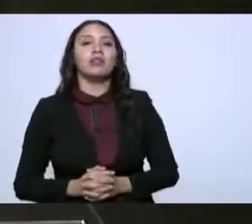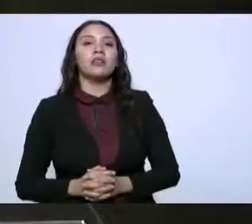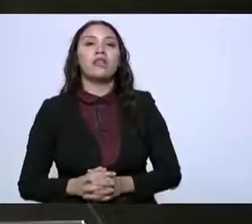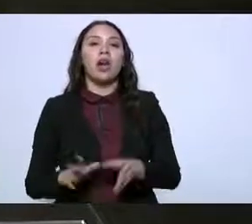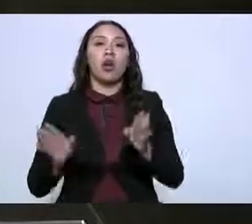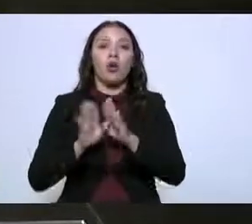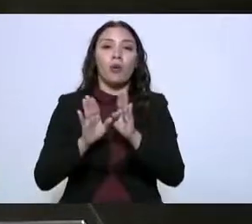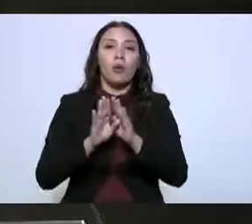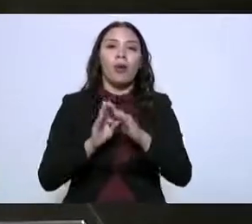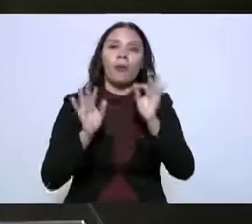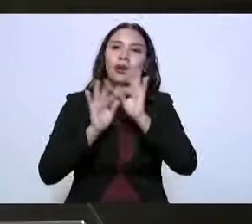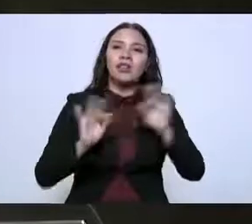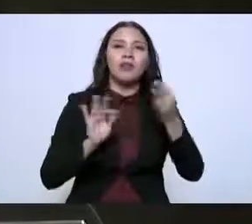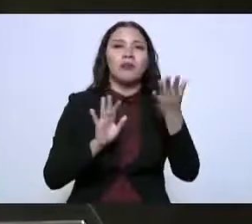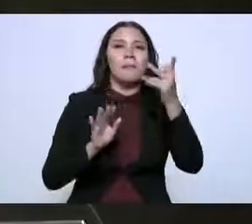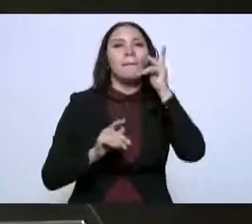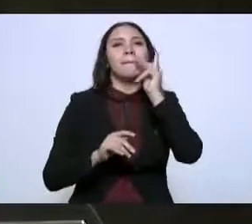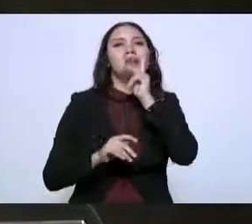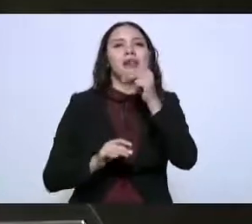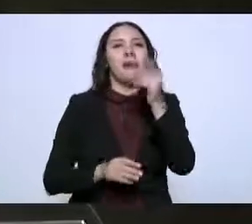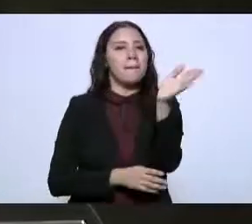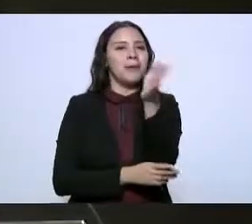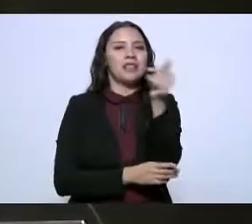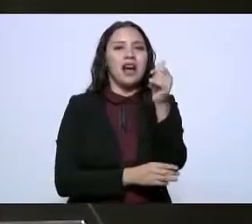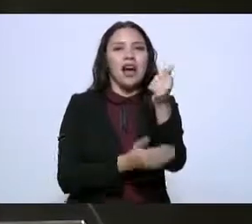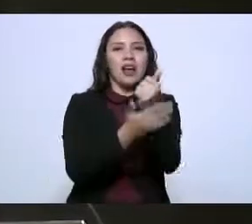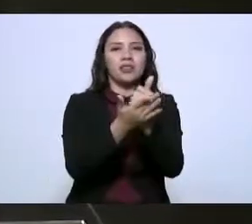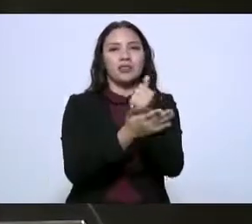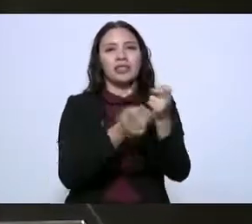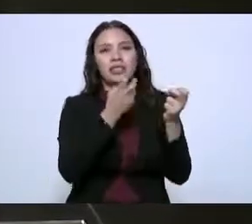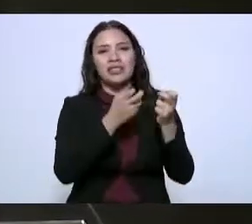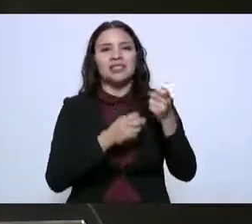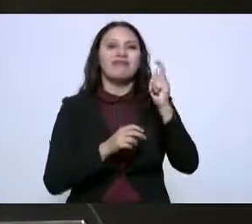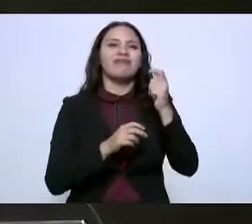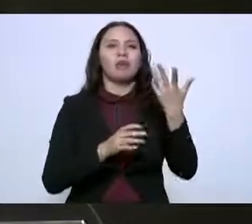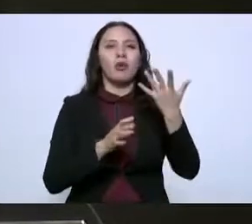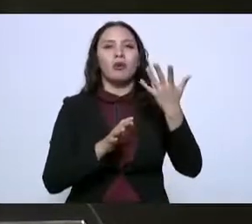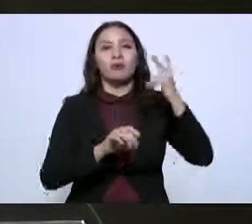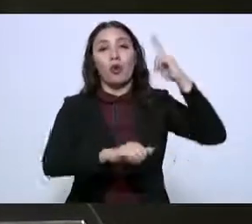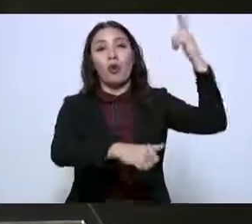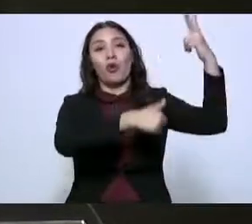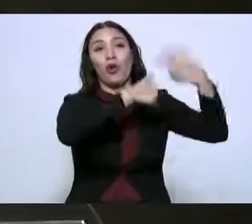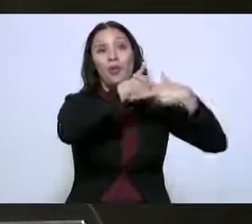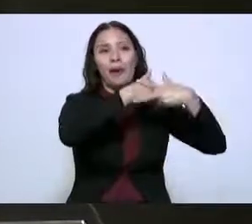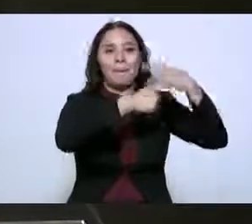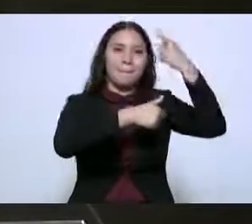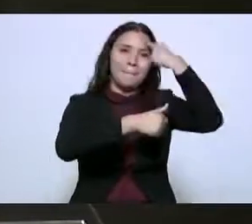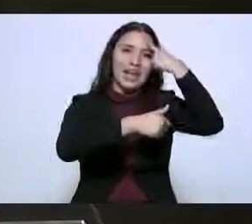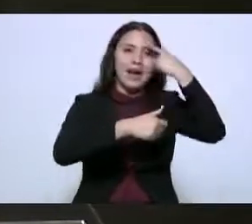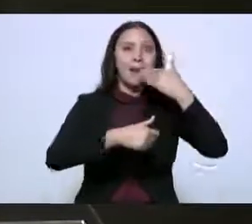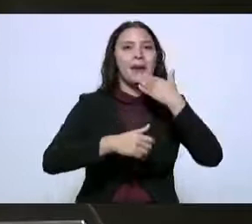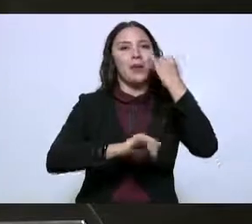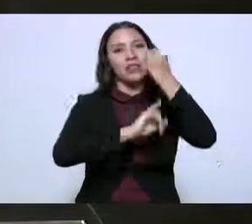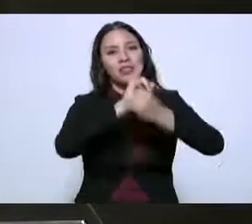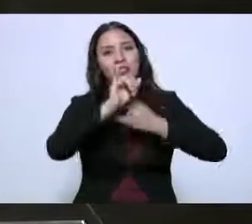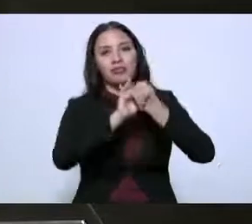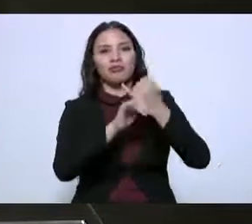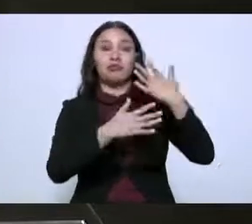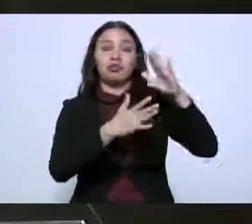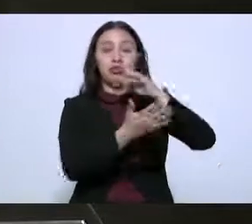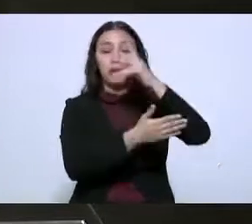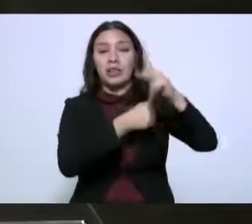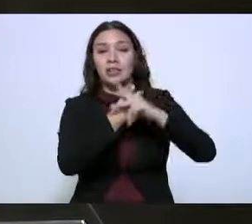bandera azul que se da por parte de los europeos con el jurado internacional en Dinamarca